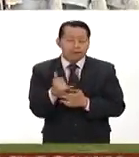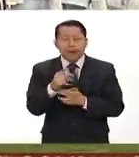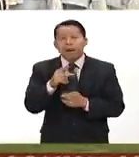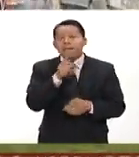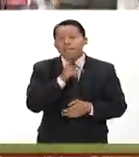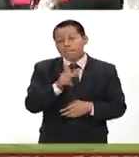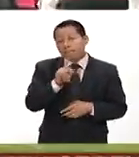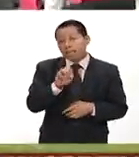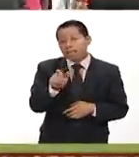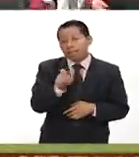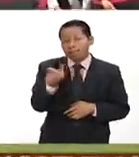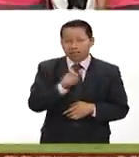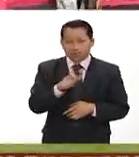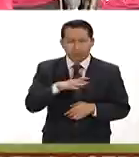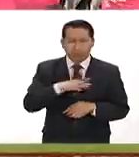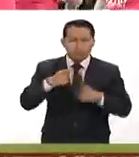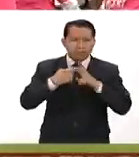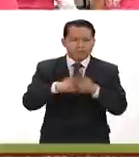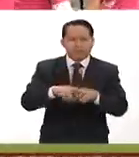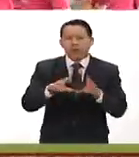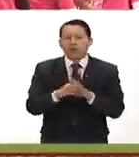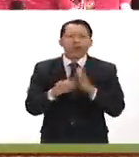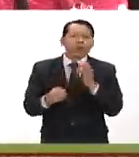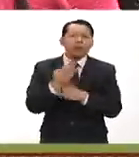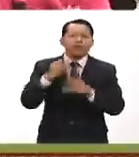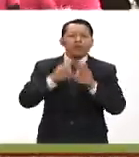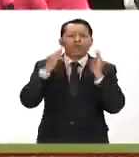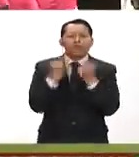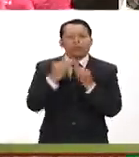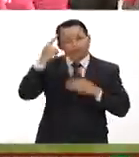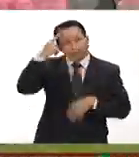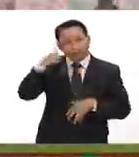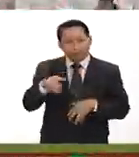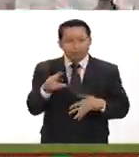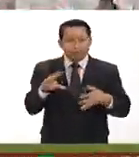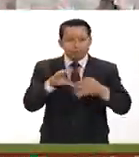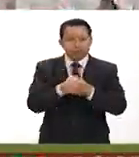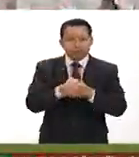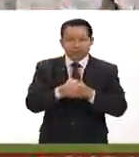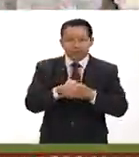Mexicanos dieron inicio a la estrategia institucional Miluchas Rosa